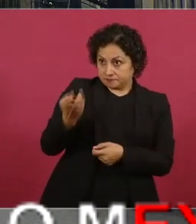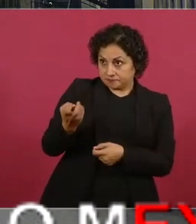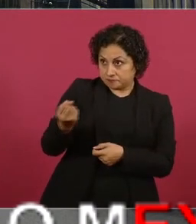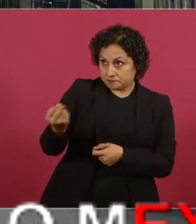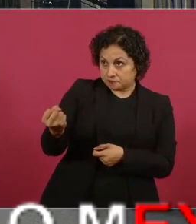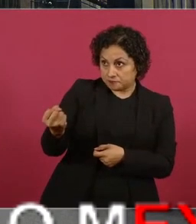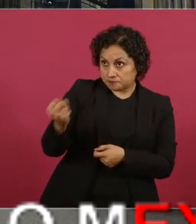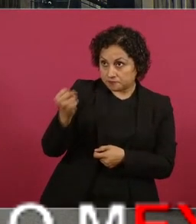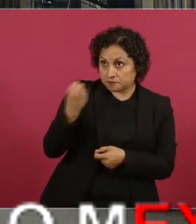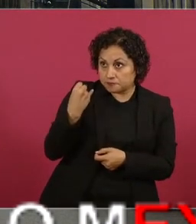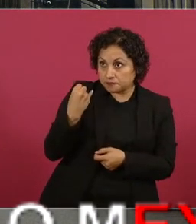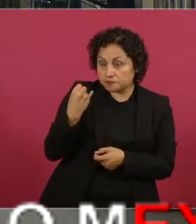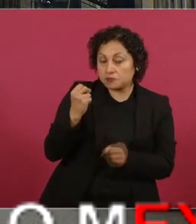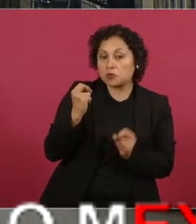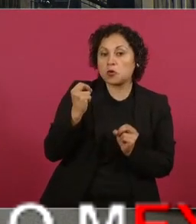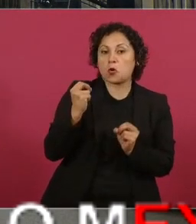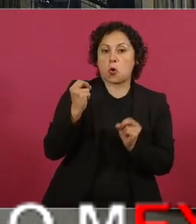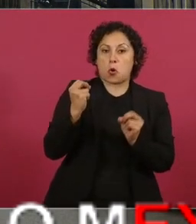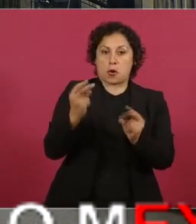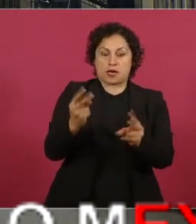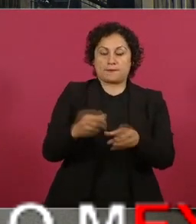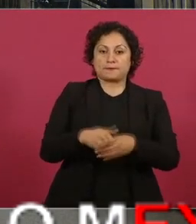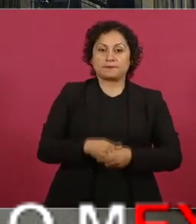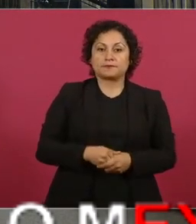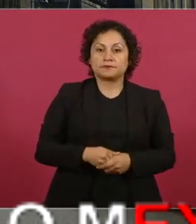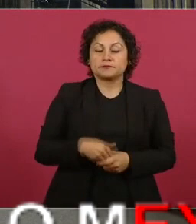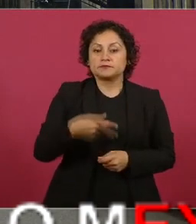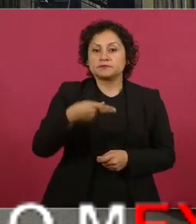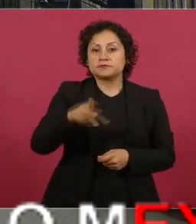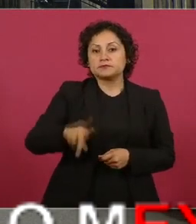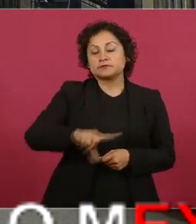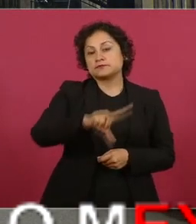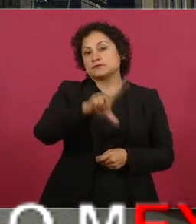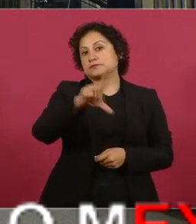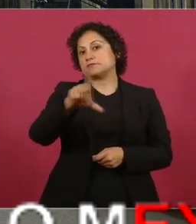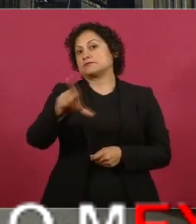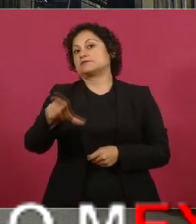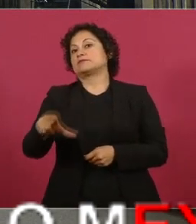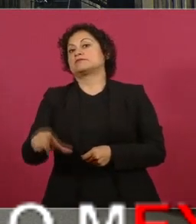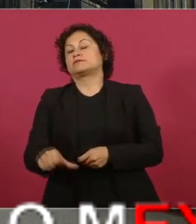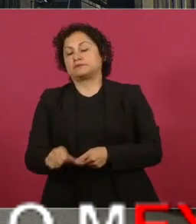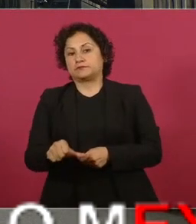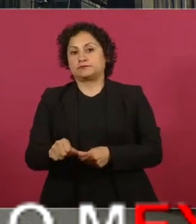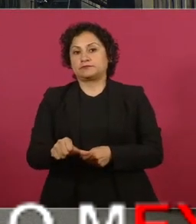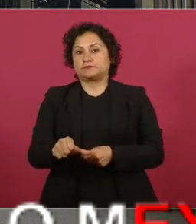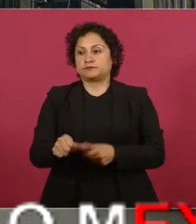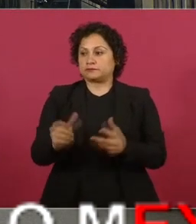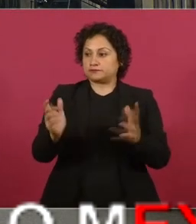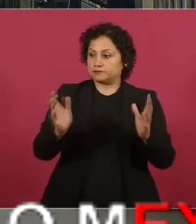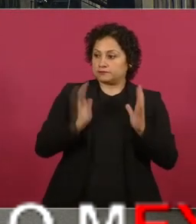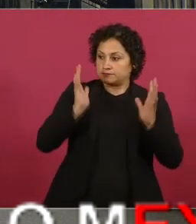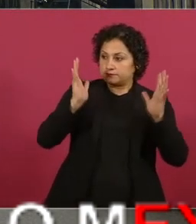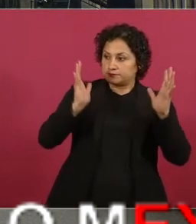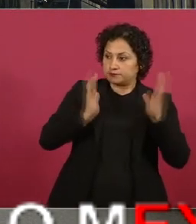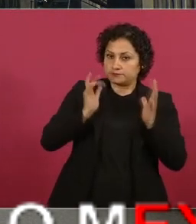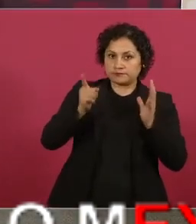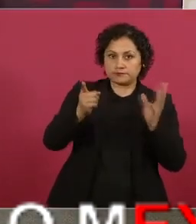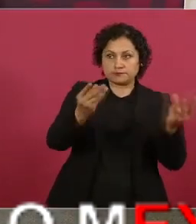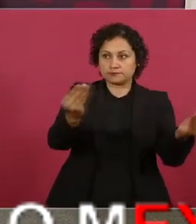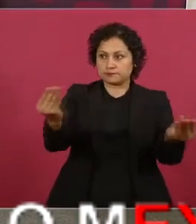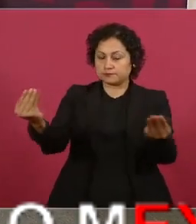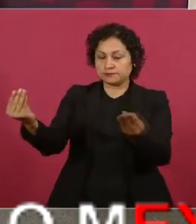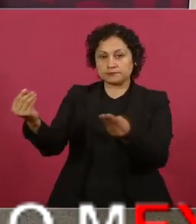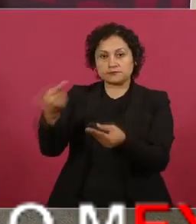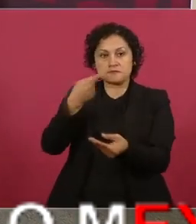cuando empieza una tormenta de amparos y ya